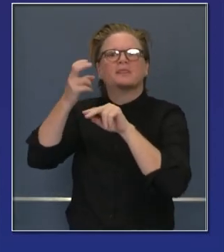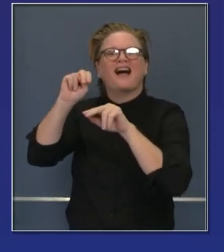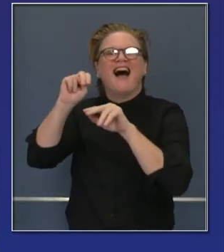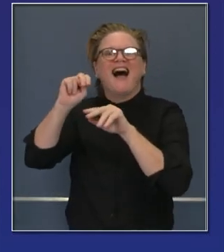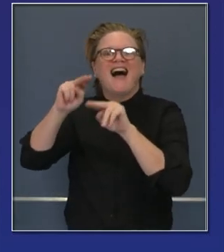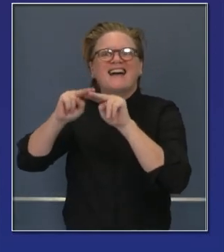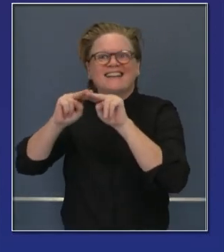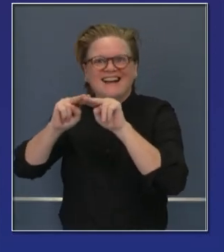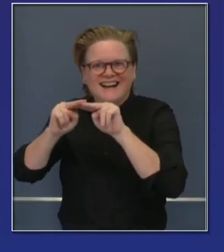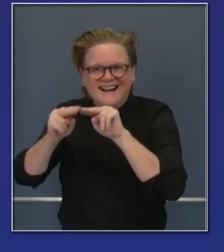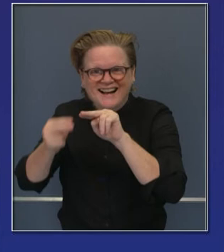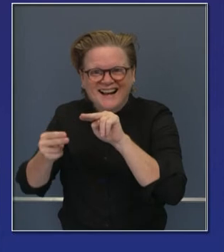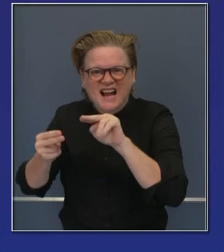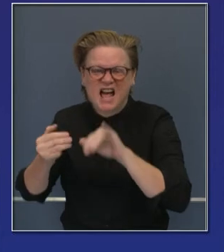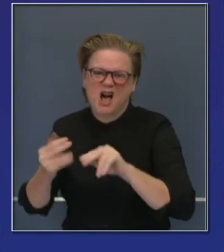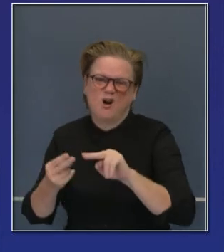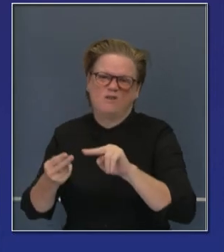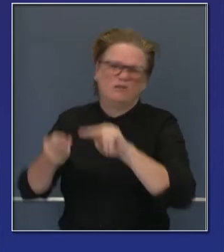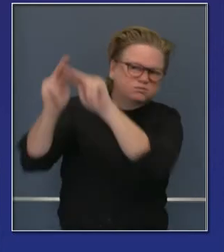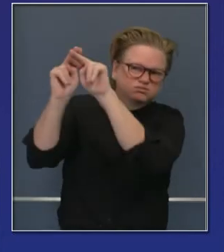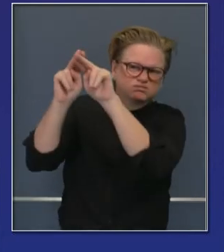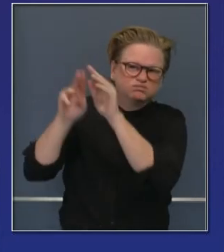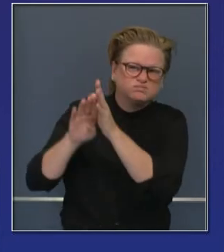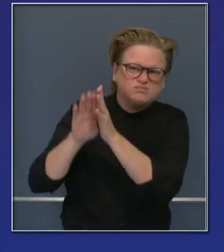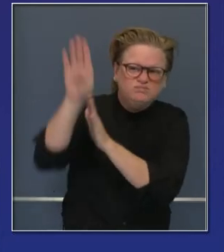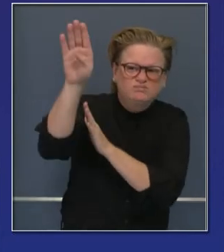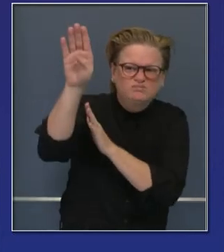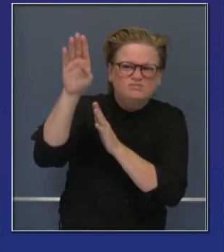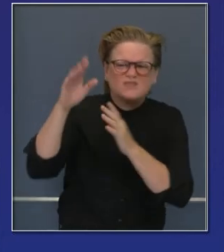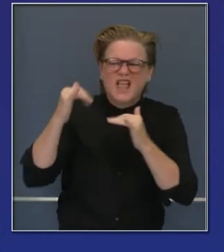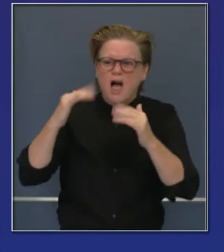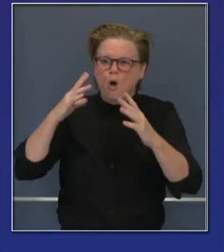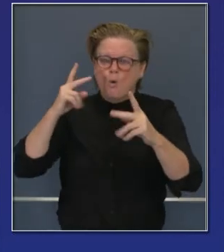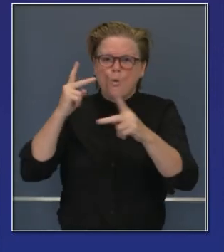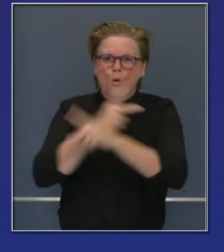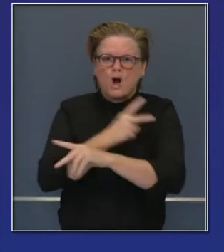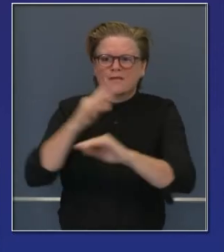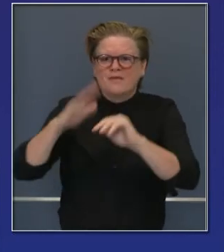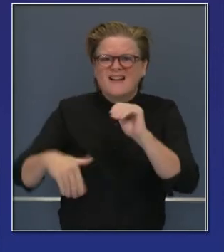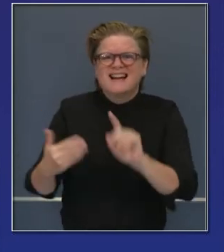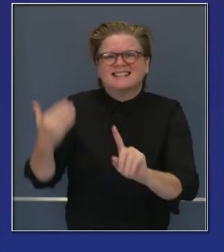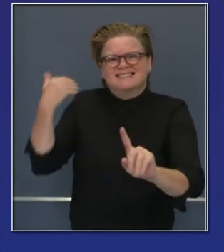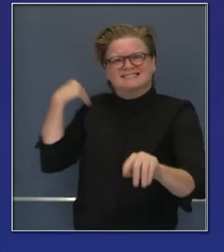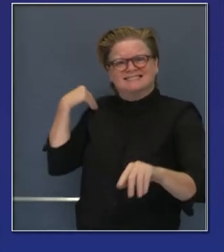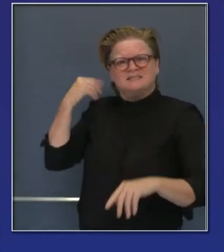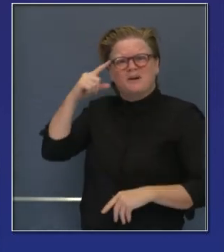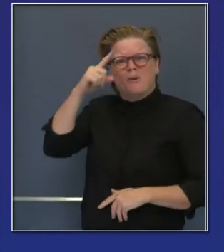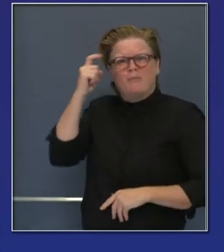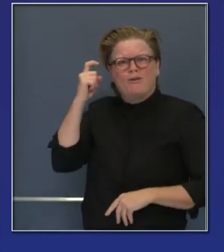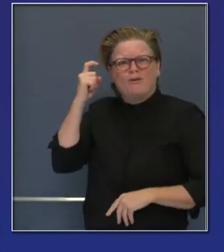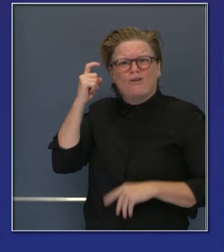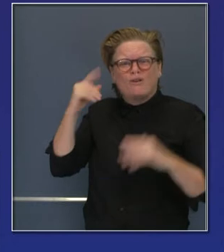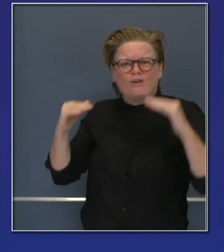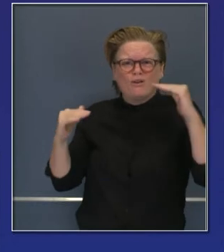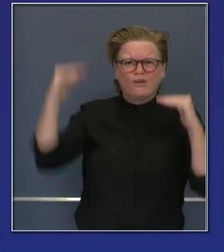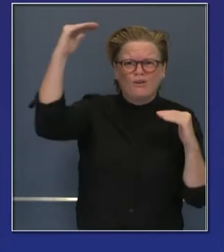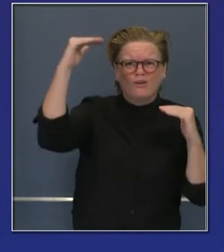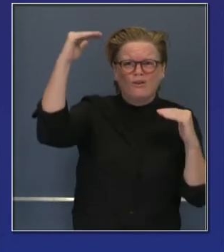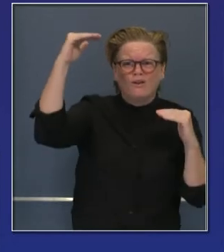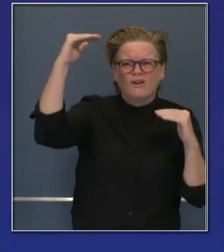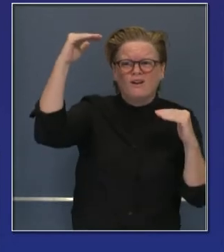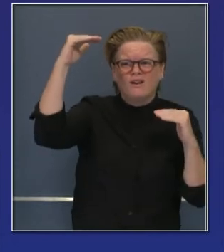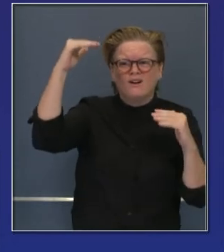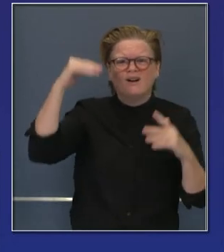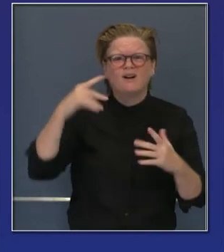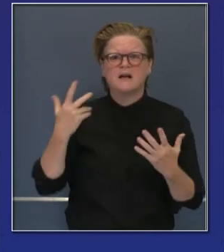que el número de personas con COVID-19 en sus hospitales es el número más alto que han visto. Y sabemos que el número de casos aún están en